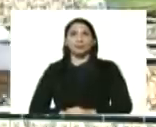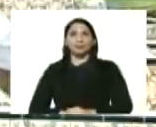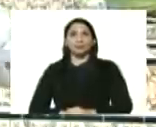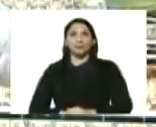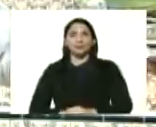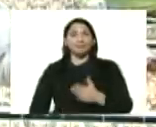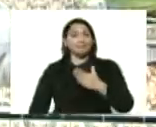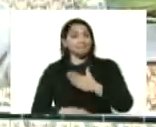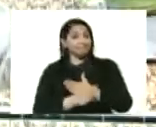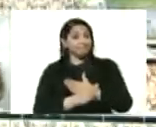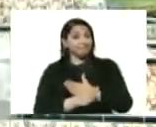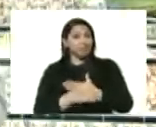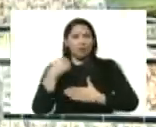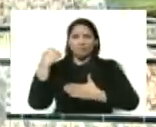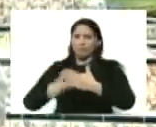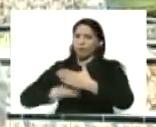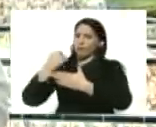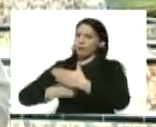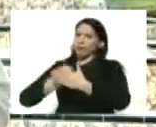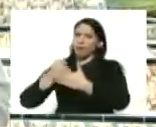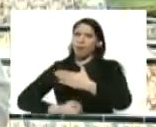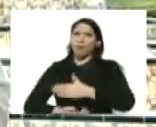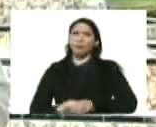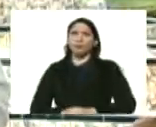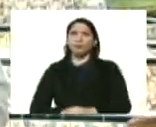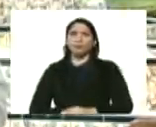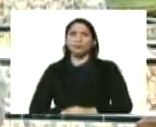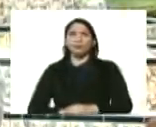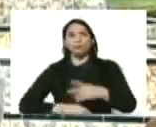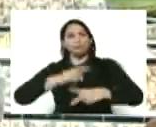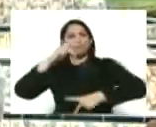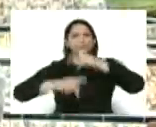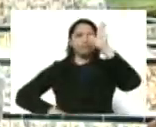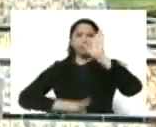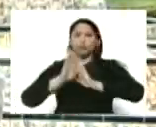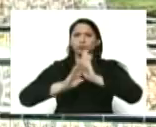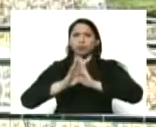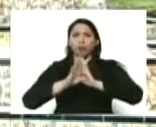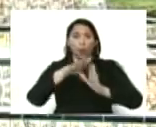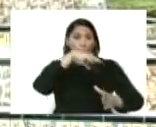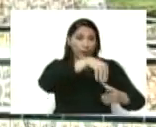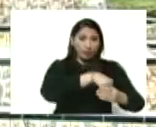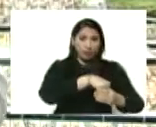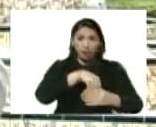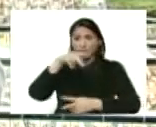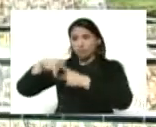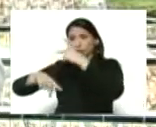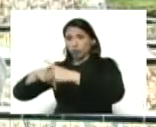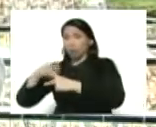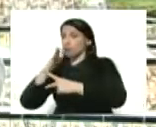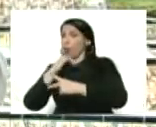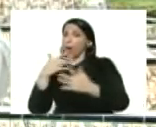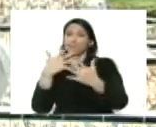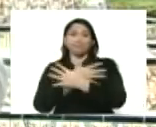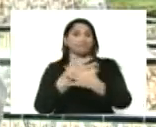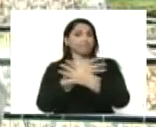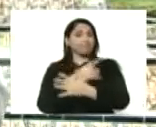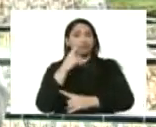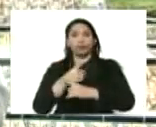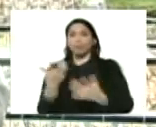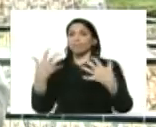vamos a la batalla y a la producción. Entre cuarentena y producción no hay